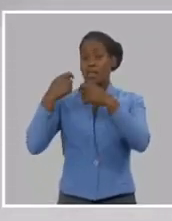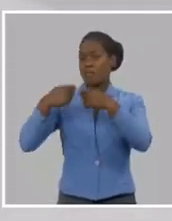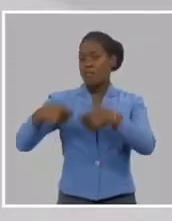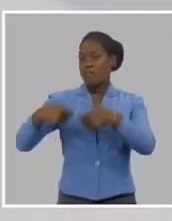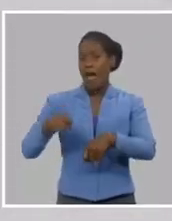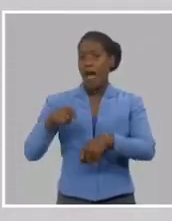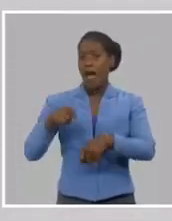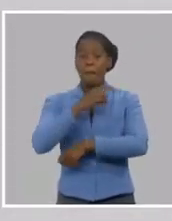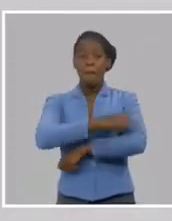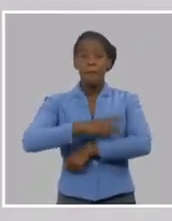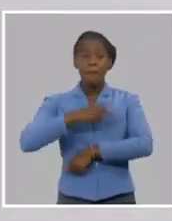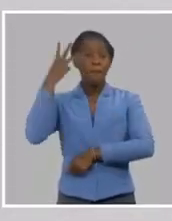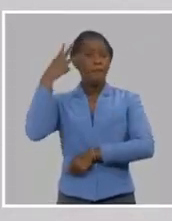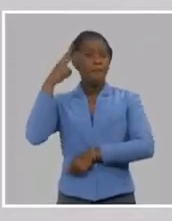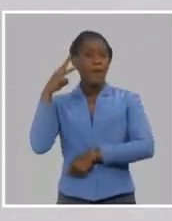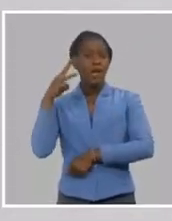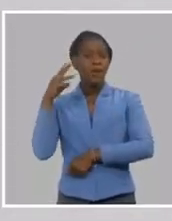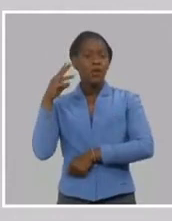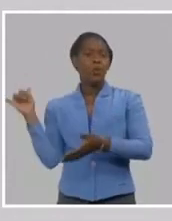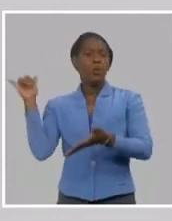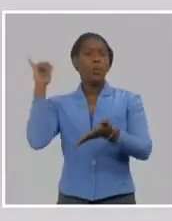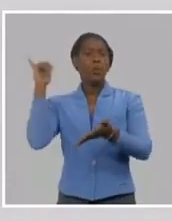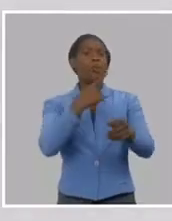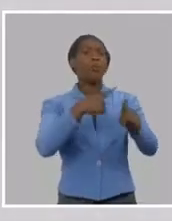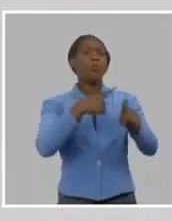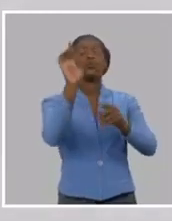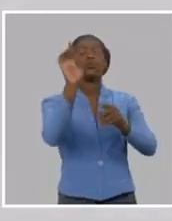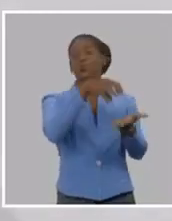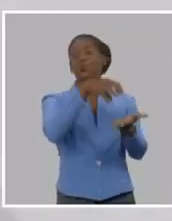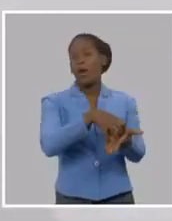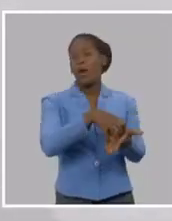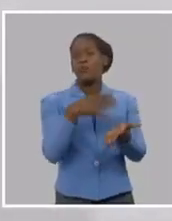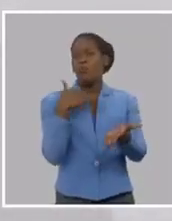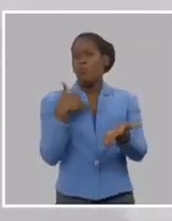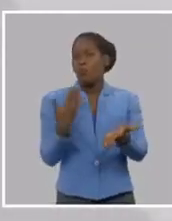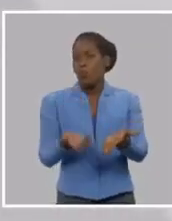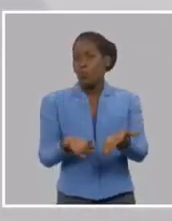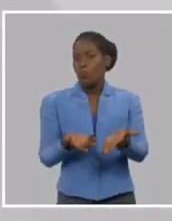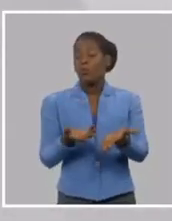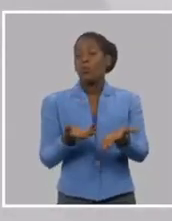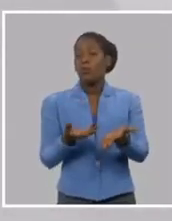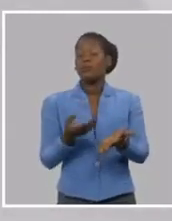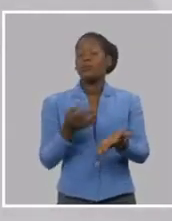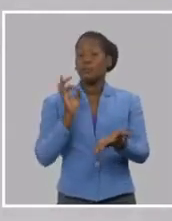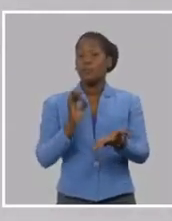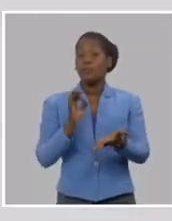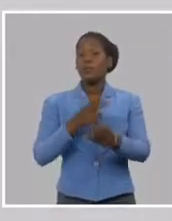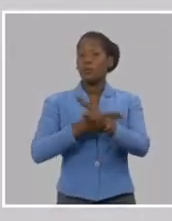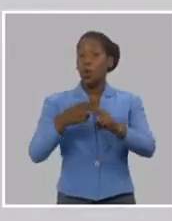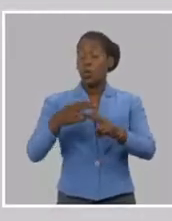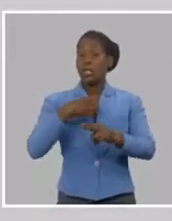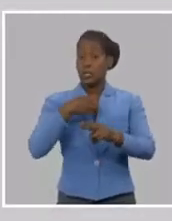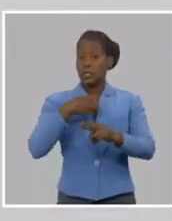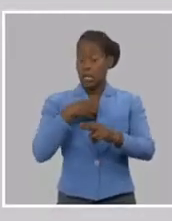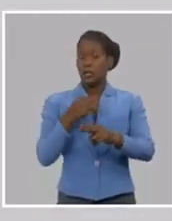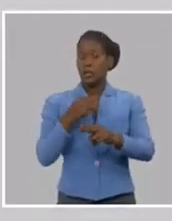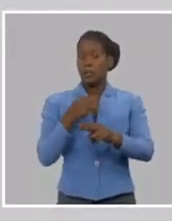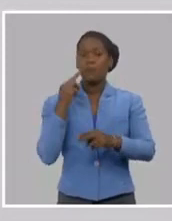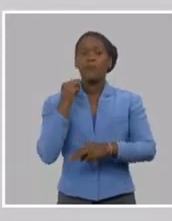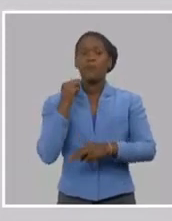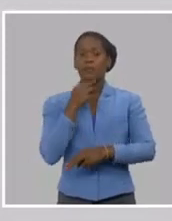busca, bueno, Martí lo explica, cuando se encontró, hace unos años, por Alfonso Herrera Franchuti, recuerda a nuestro gran amigo mexicano,